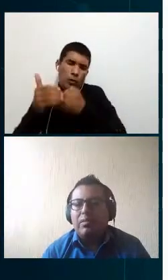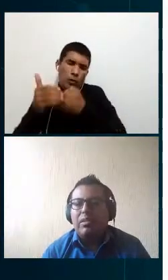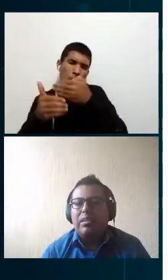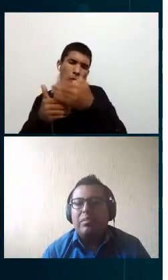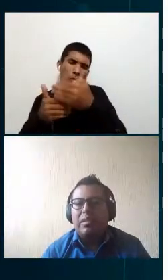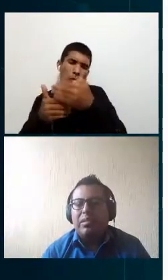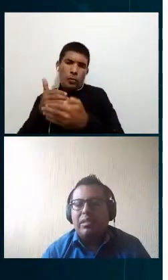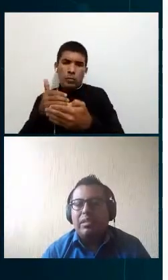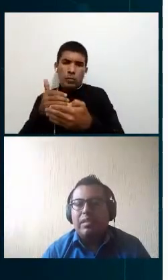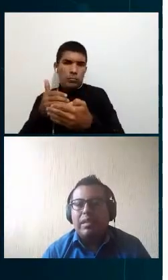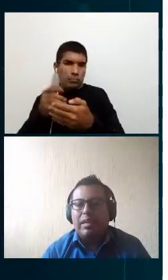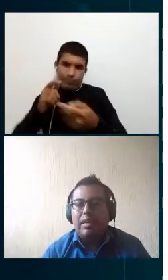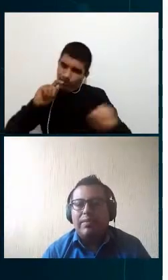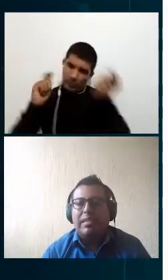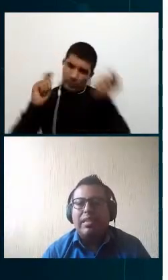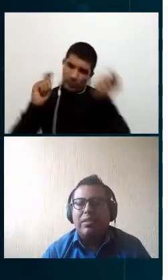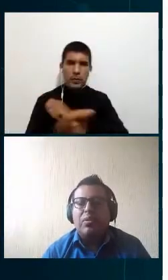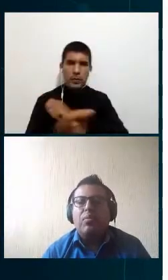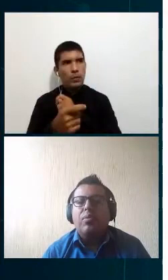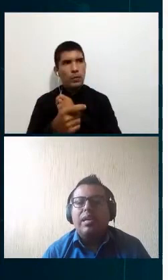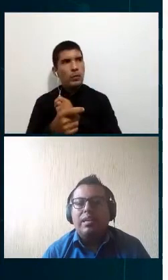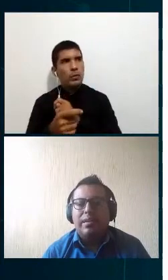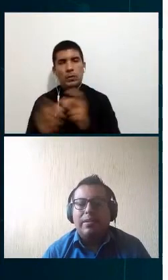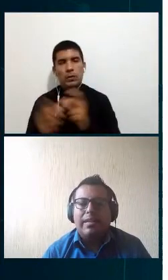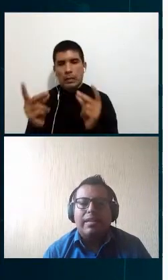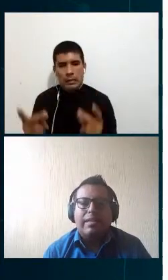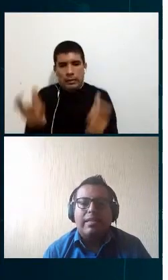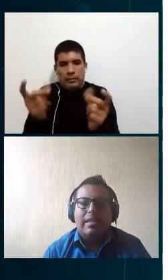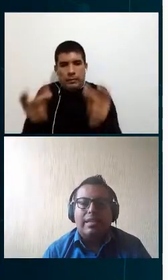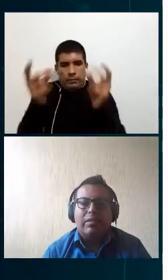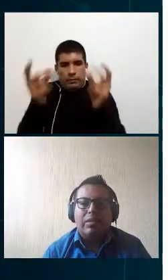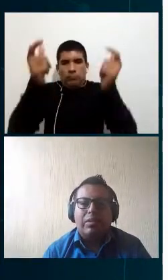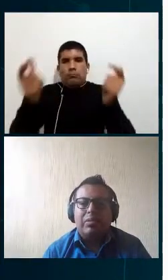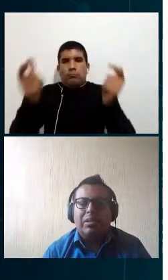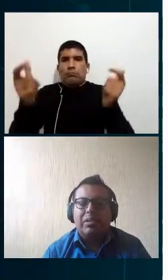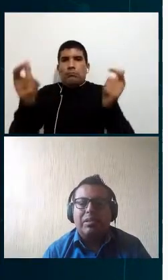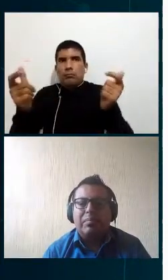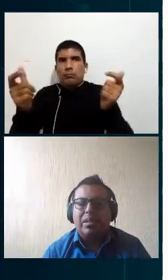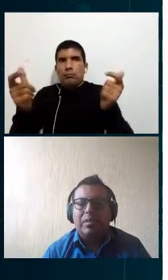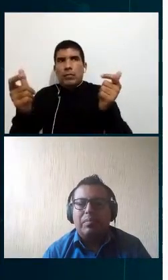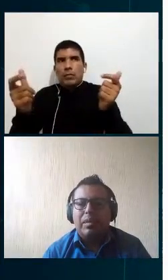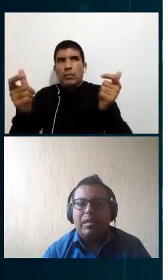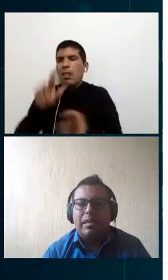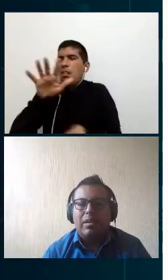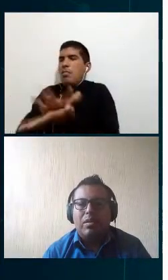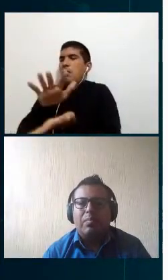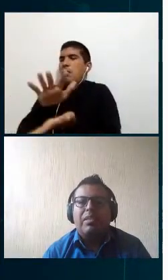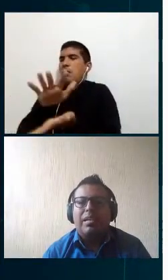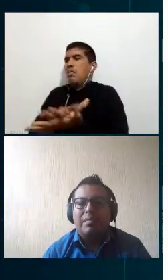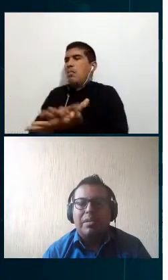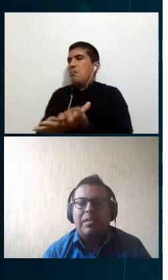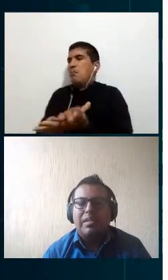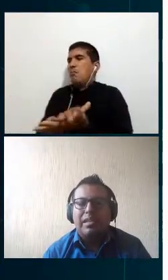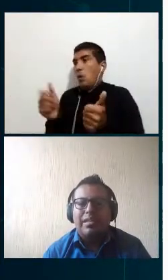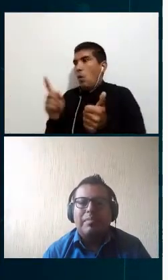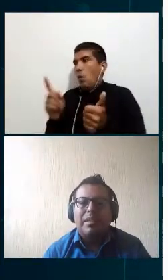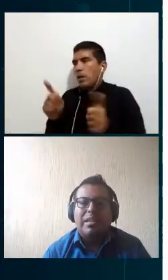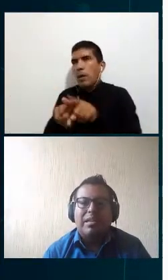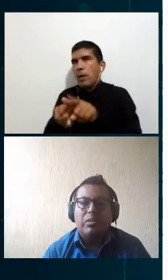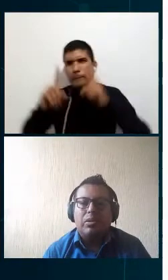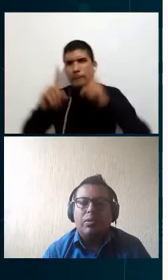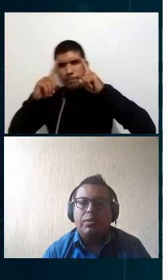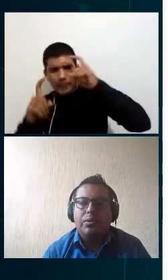optimizar nuestras operaciones revisando en cual de nuestros procesos se puede optar la medición